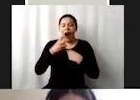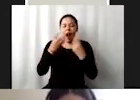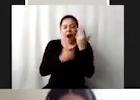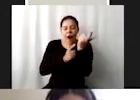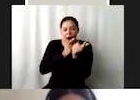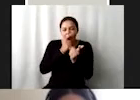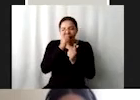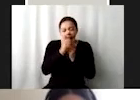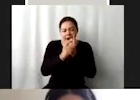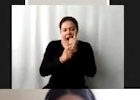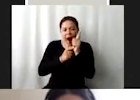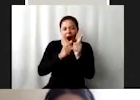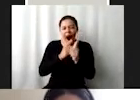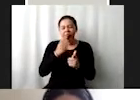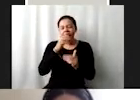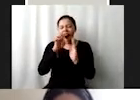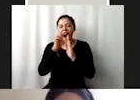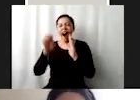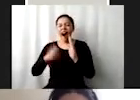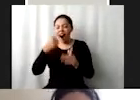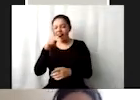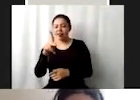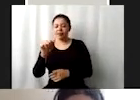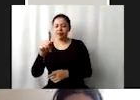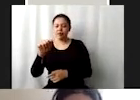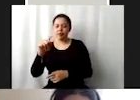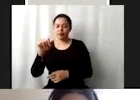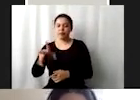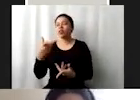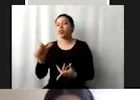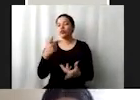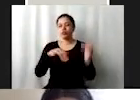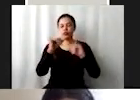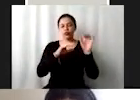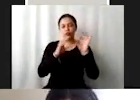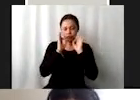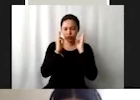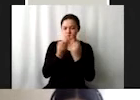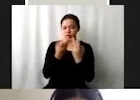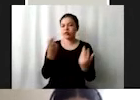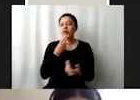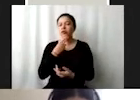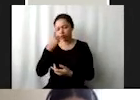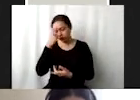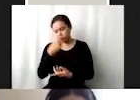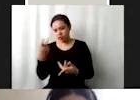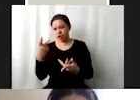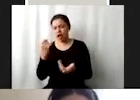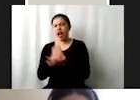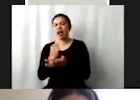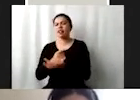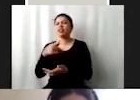por ejemplo, al otorgar patentes o que los países autoricen patentes para el tema de la vacunación